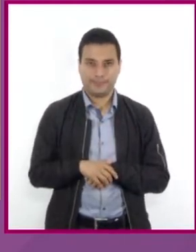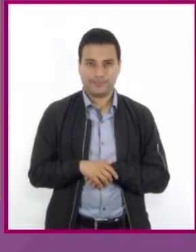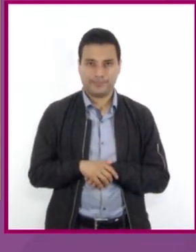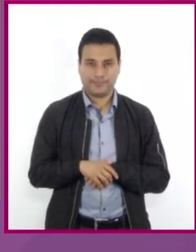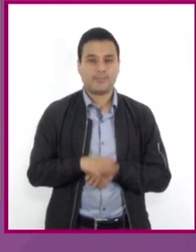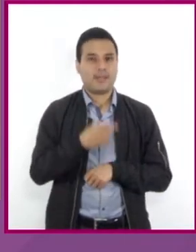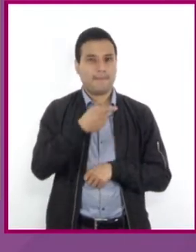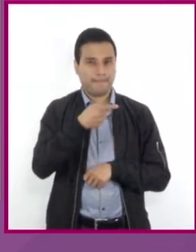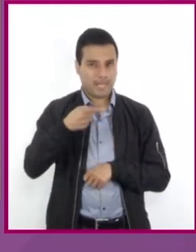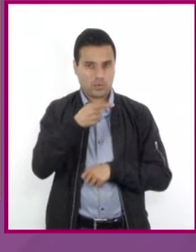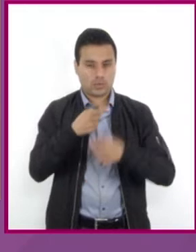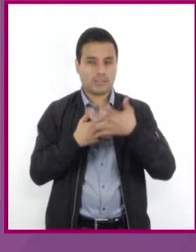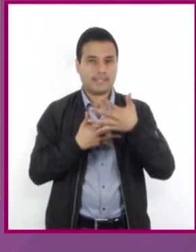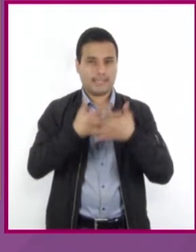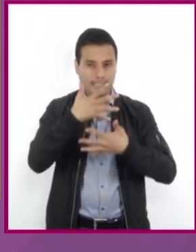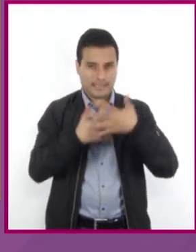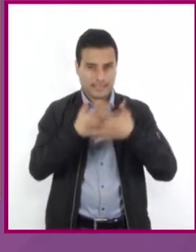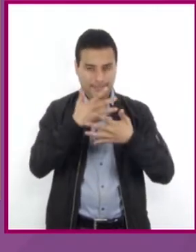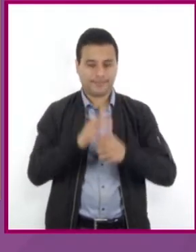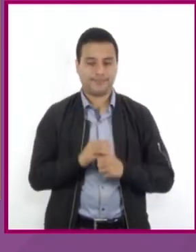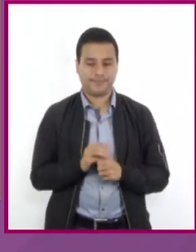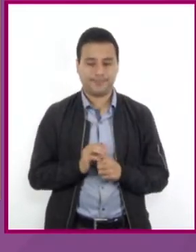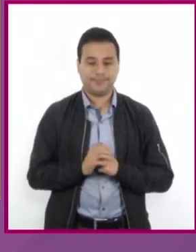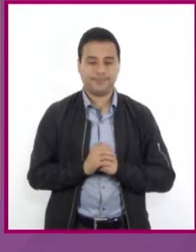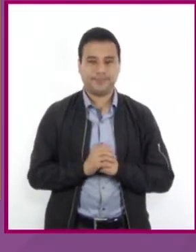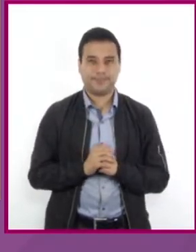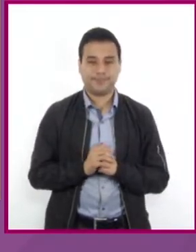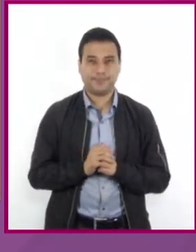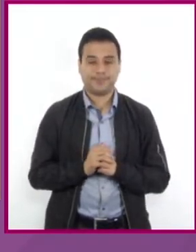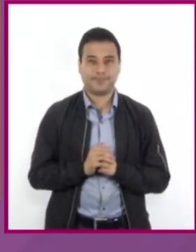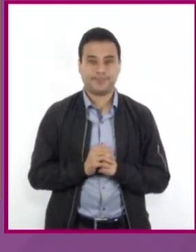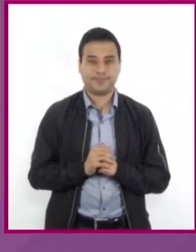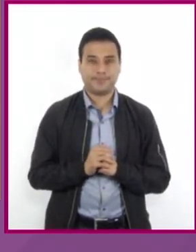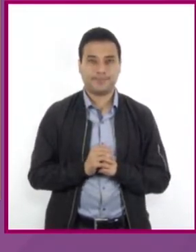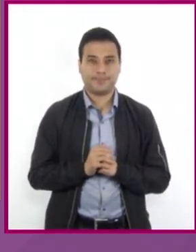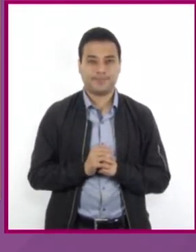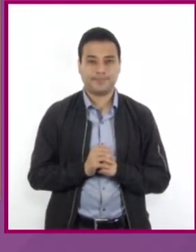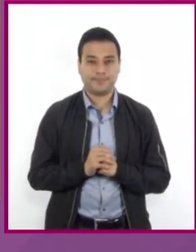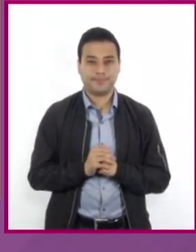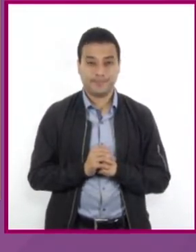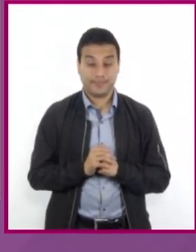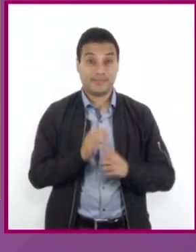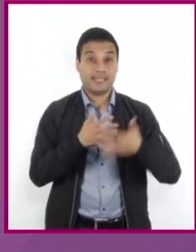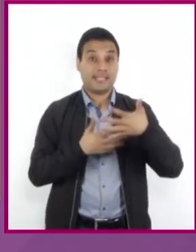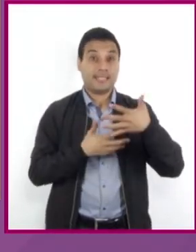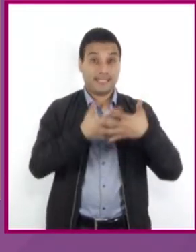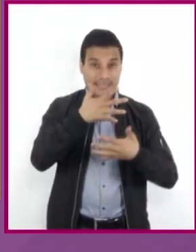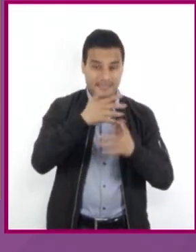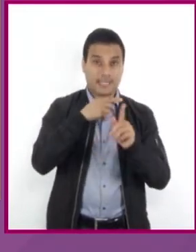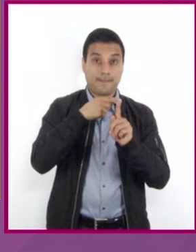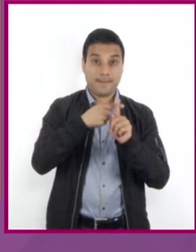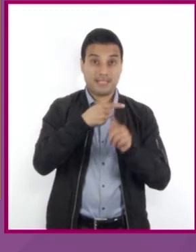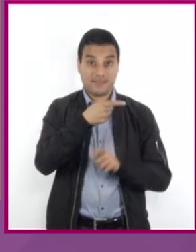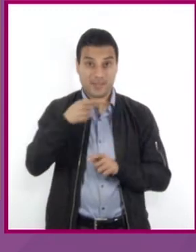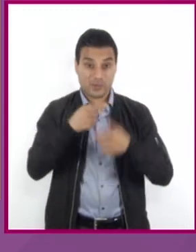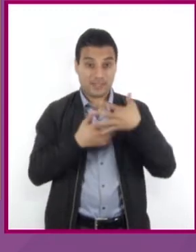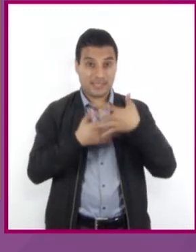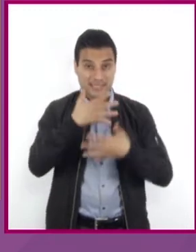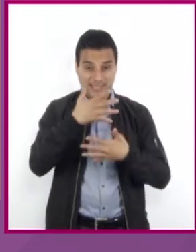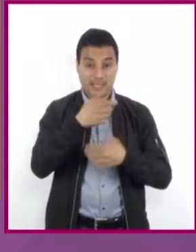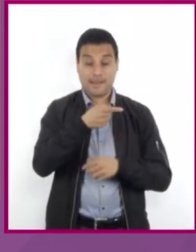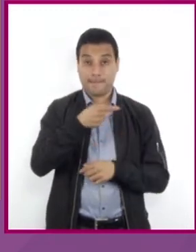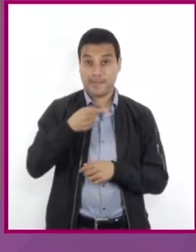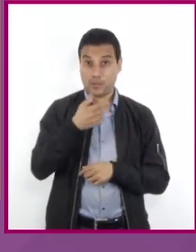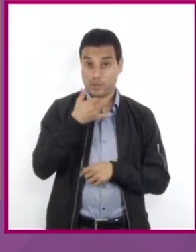15 negativo en ambos miembros de la igualdad. 15 más 15 negativo menos Y,